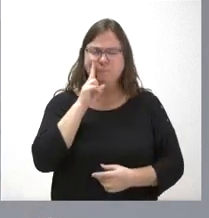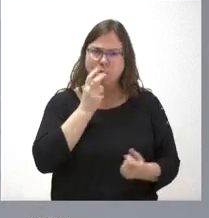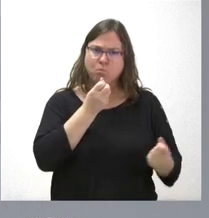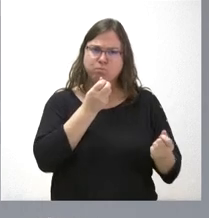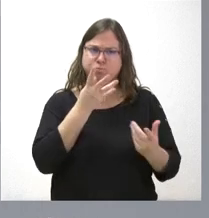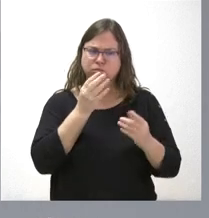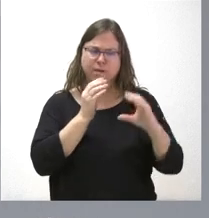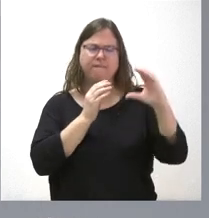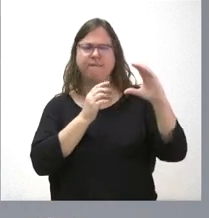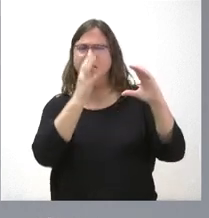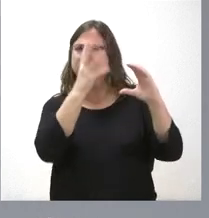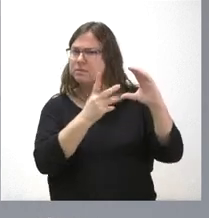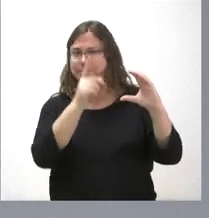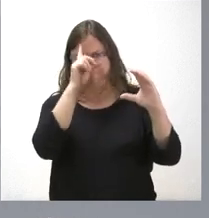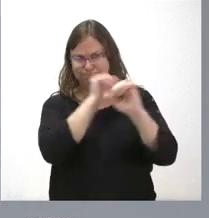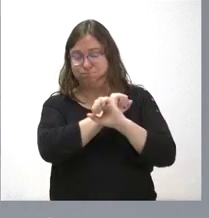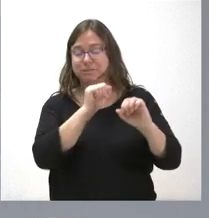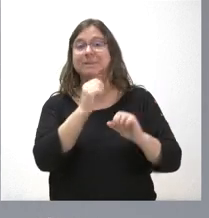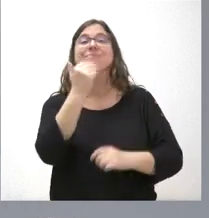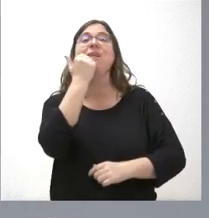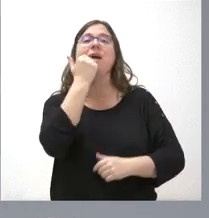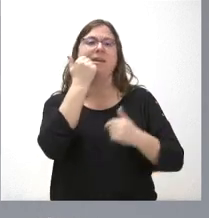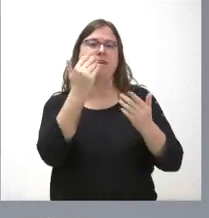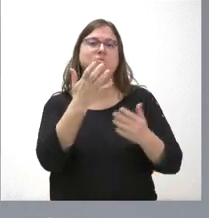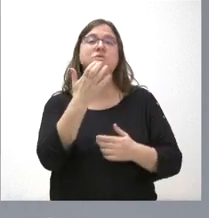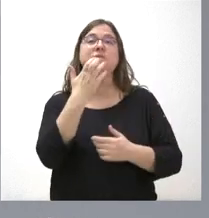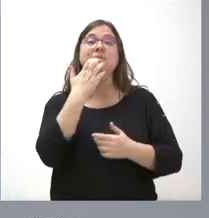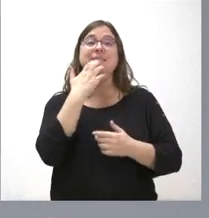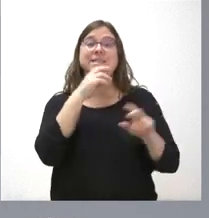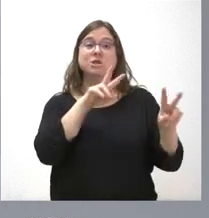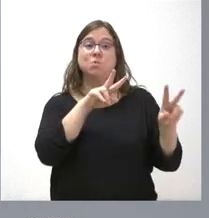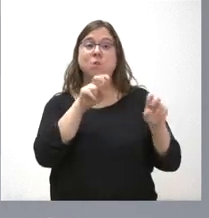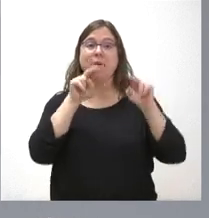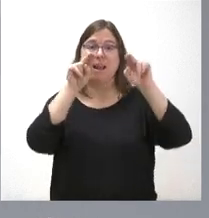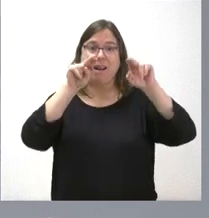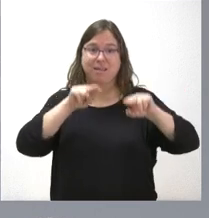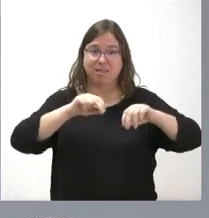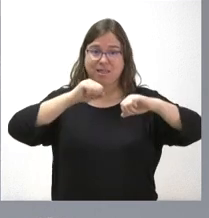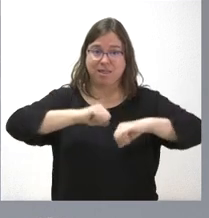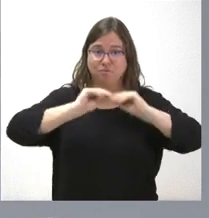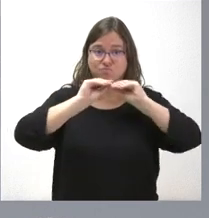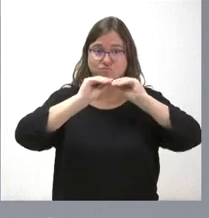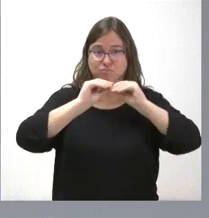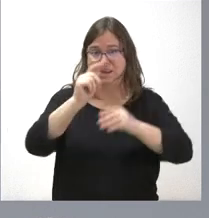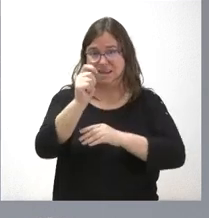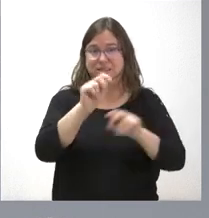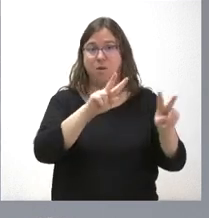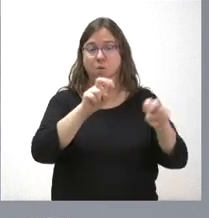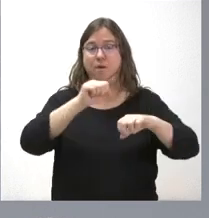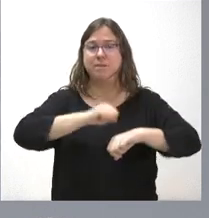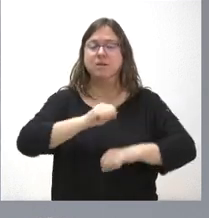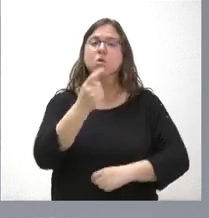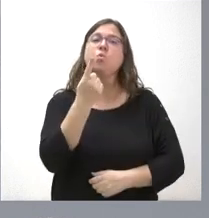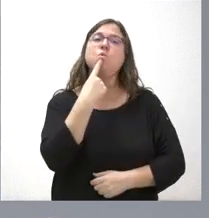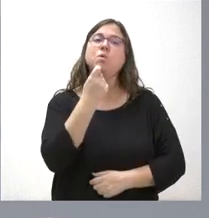de las mismas. Por ponerles un ejemplo, las nuevas residencias que se están construyendo cuestan